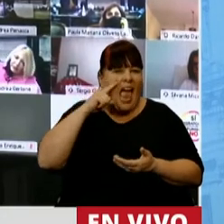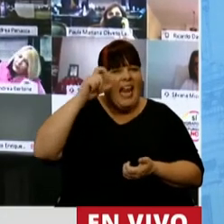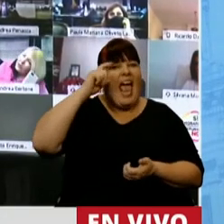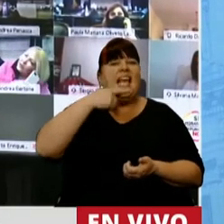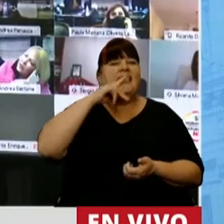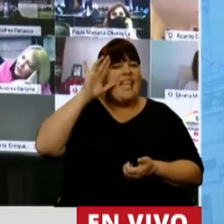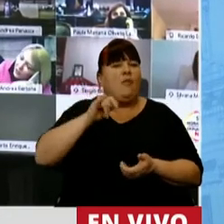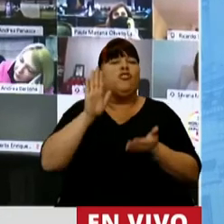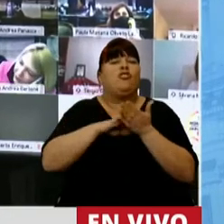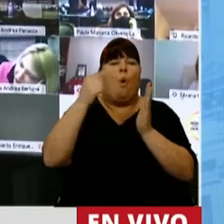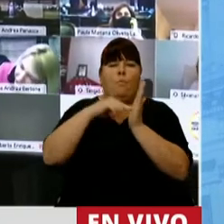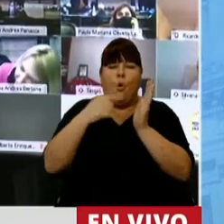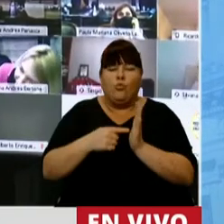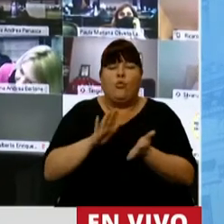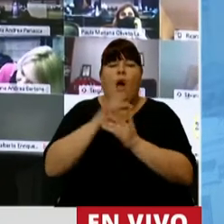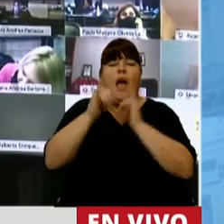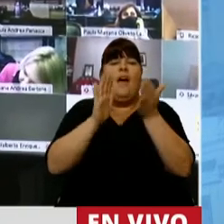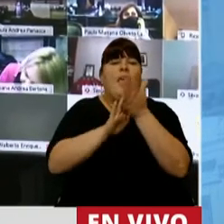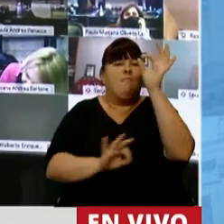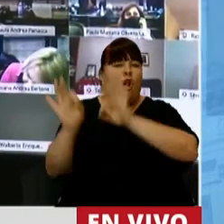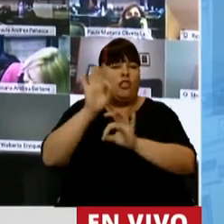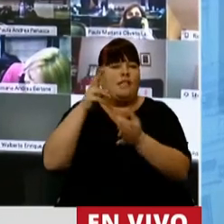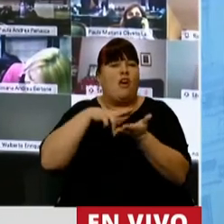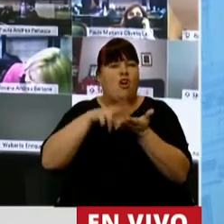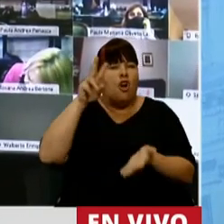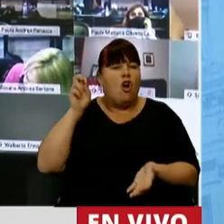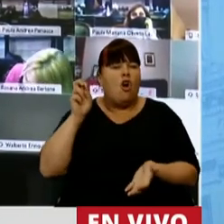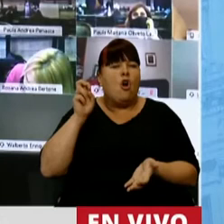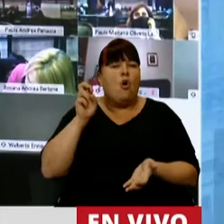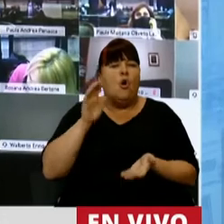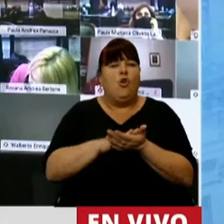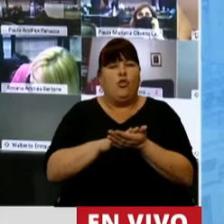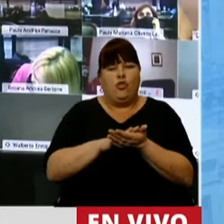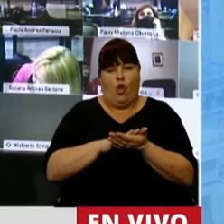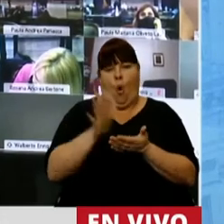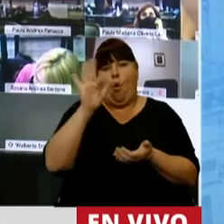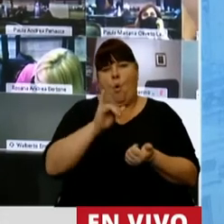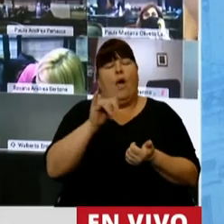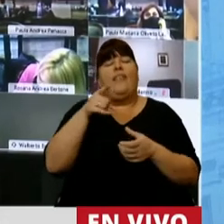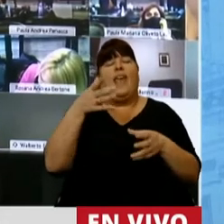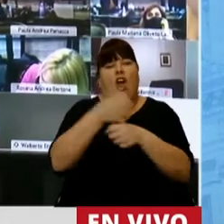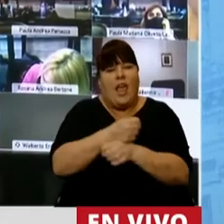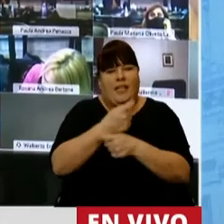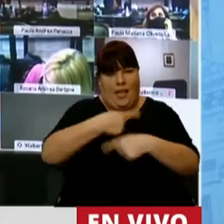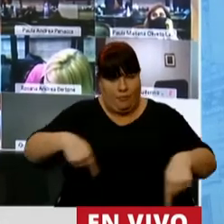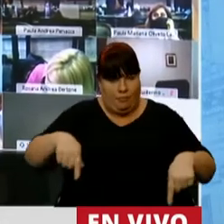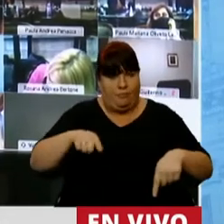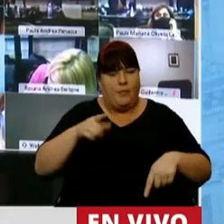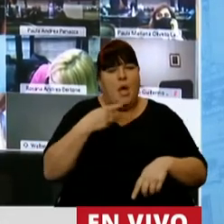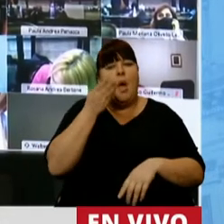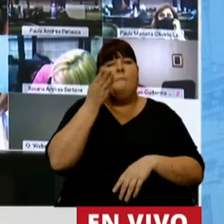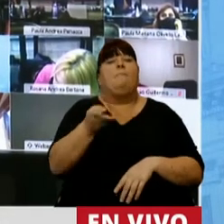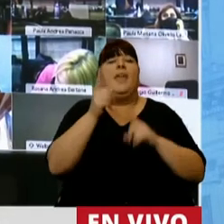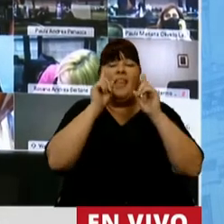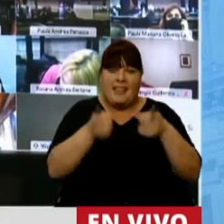en cuanto a las consideraciones sobre la tasa que se cobra sobre el servicio público de transporte. Y vamos a pedir